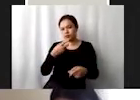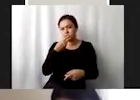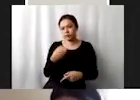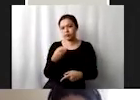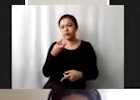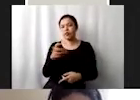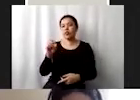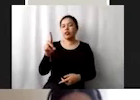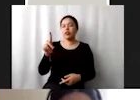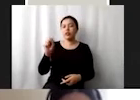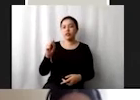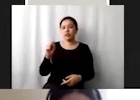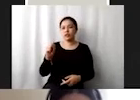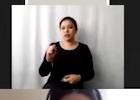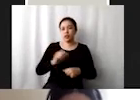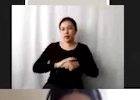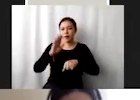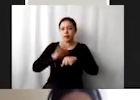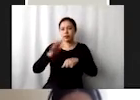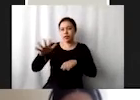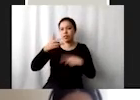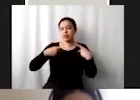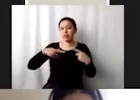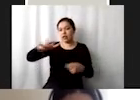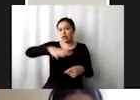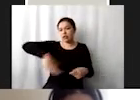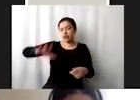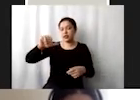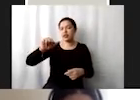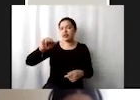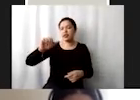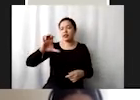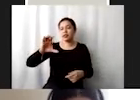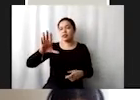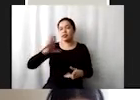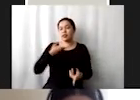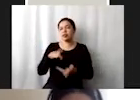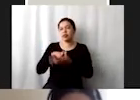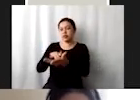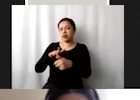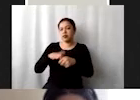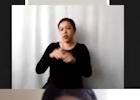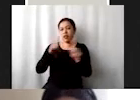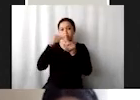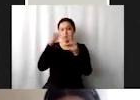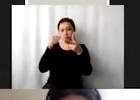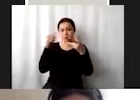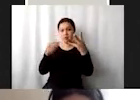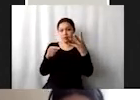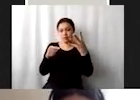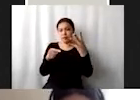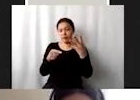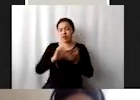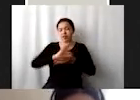ODS por los que más apostó la sociedad civil. Estas son las metas, poner fin a la